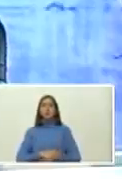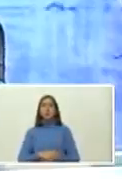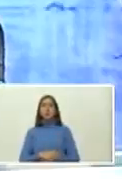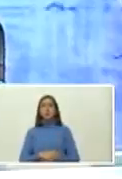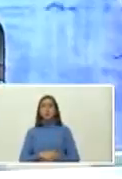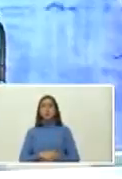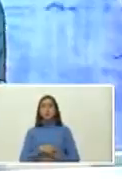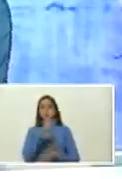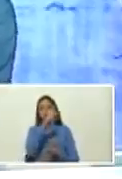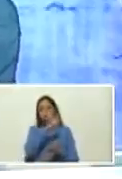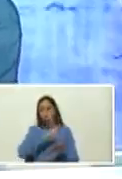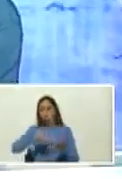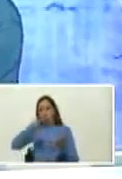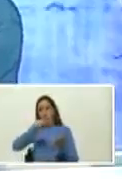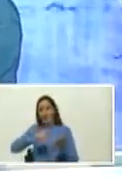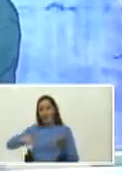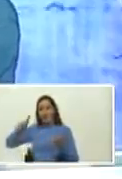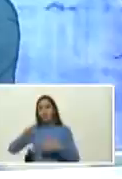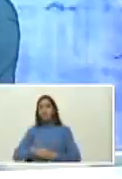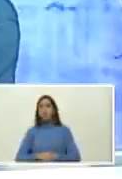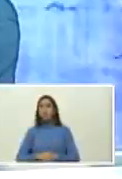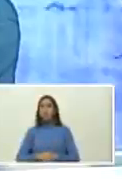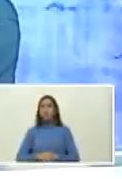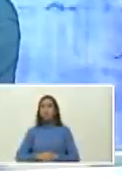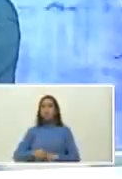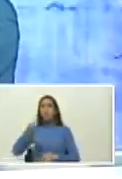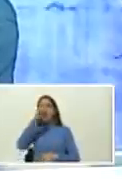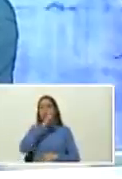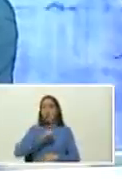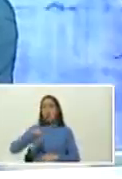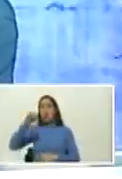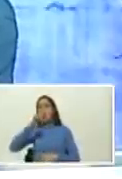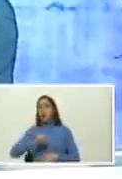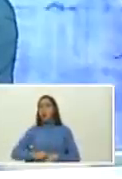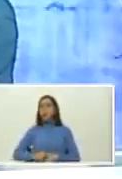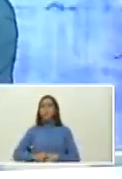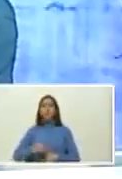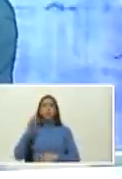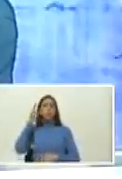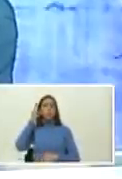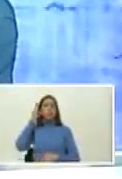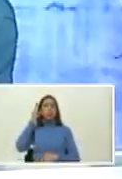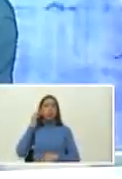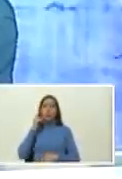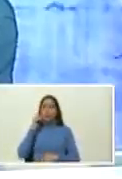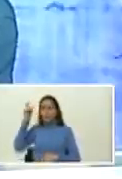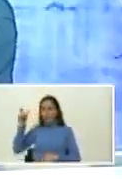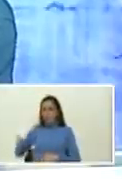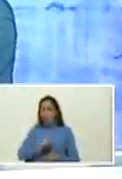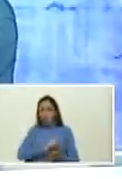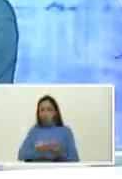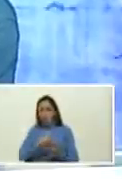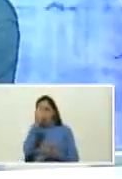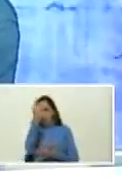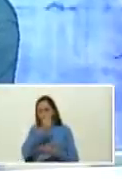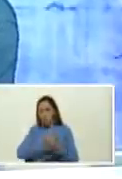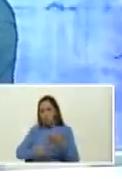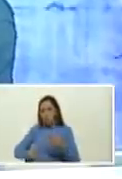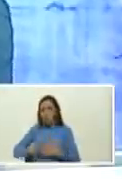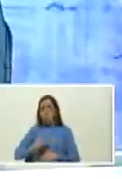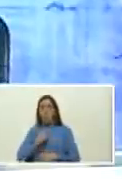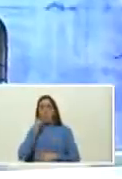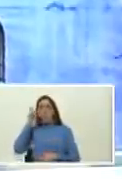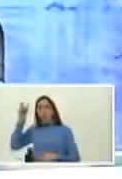poesía el cantar de los cantares de las pavas Enrique Hernández de Jesús dibujo Mario